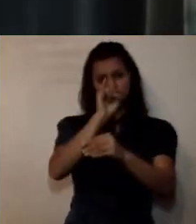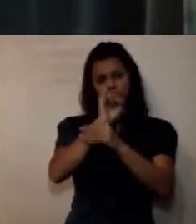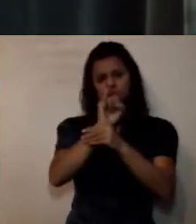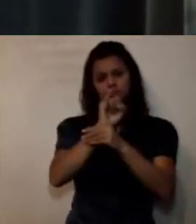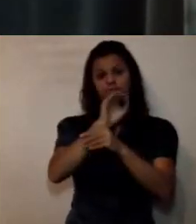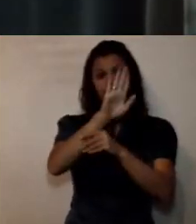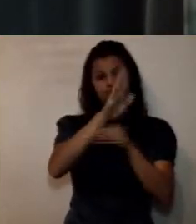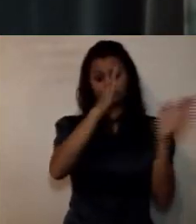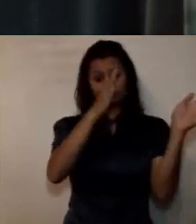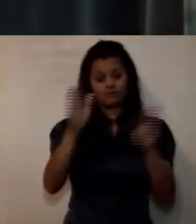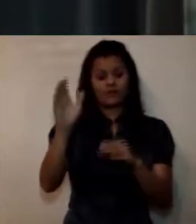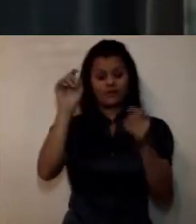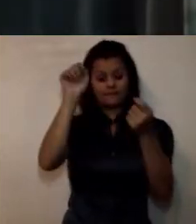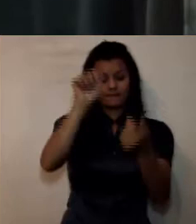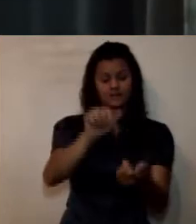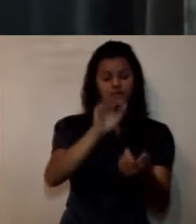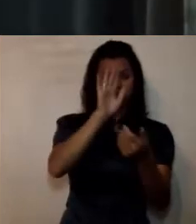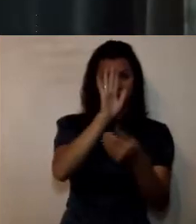separados por